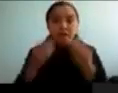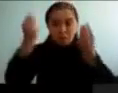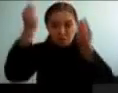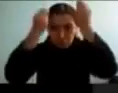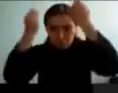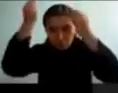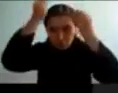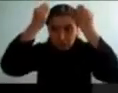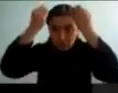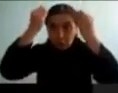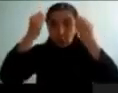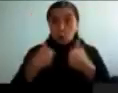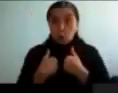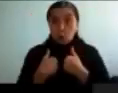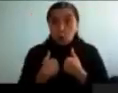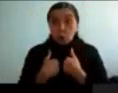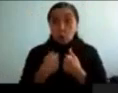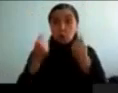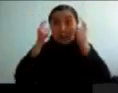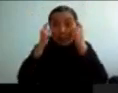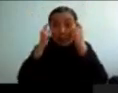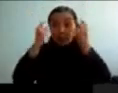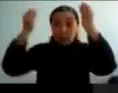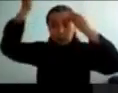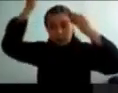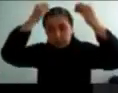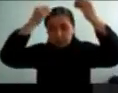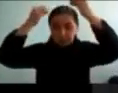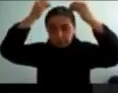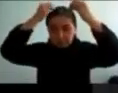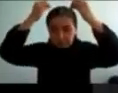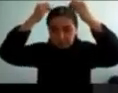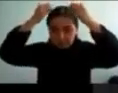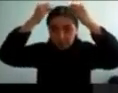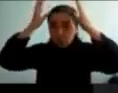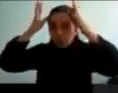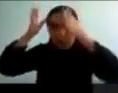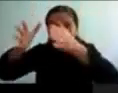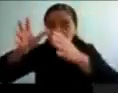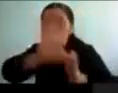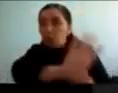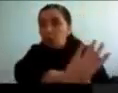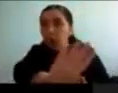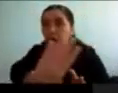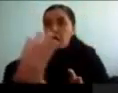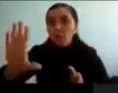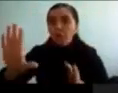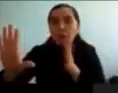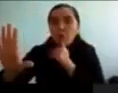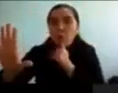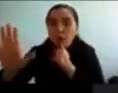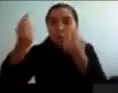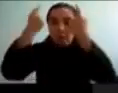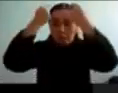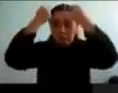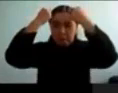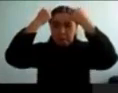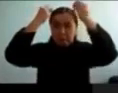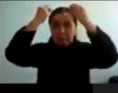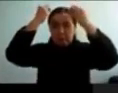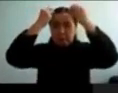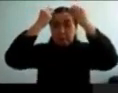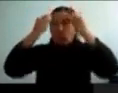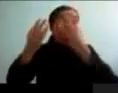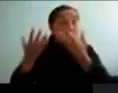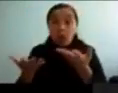pensando, en cosas internas, voy a ser muy poco reactivo, a las cosas que pasan en el mundo. Entonces, la pregunta es, ¿cómo nosotros podemos estudiar, eso en el laboratorio? ¿Y de qué